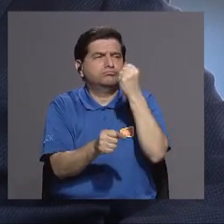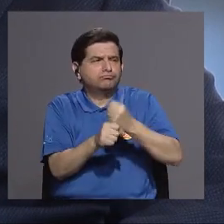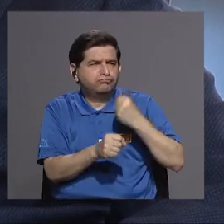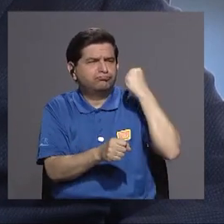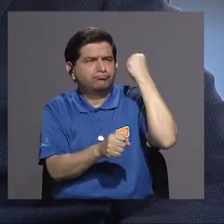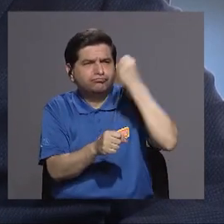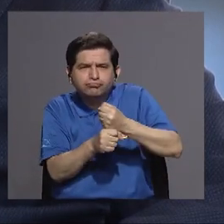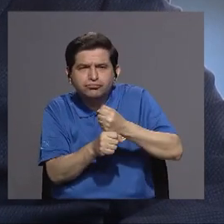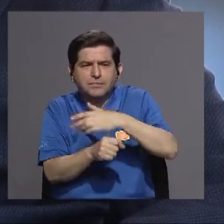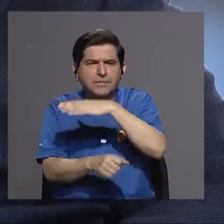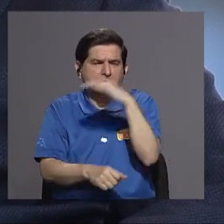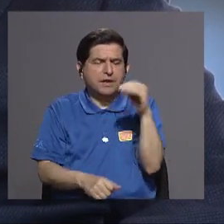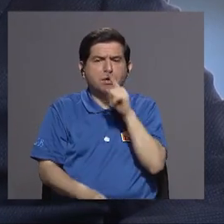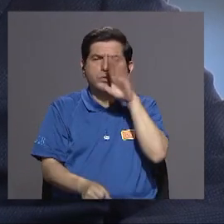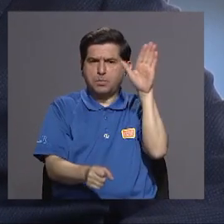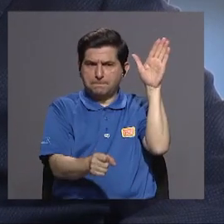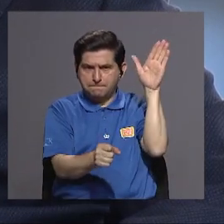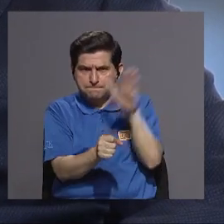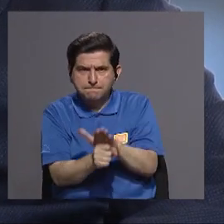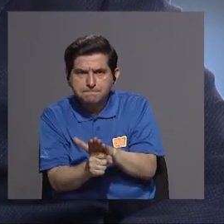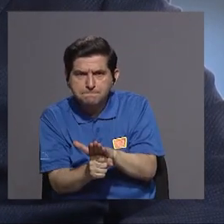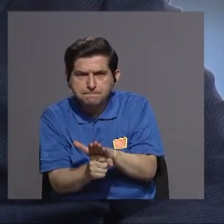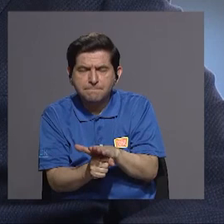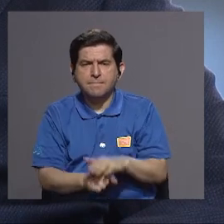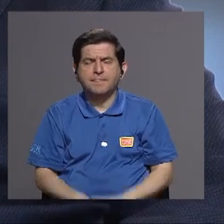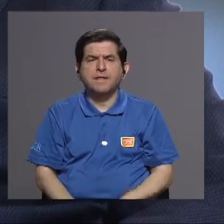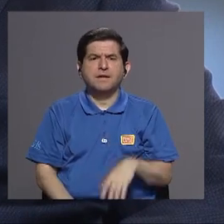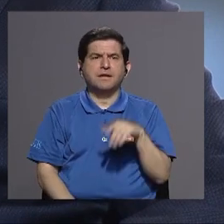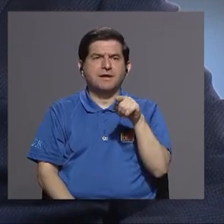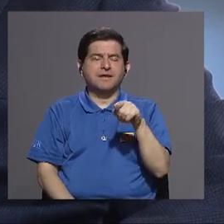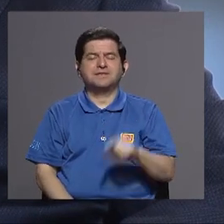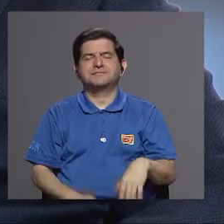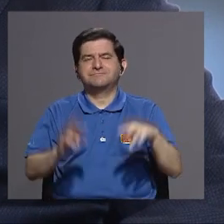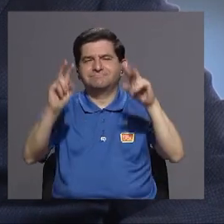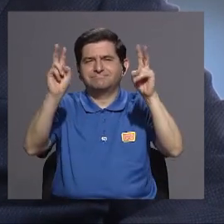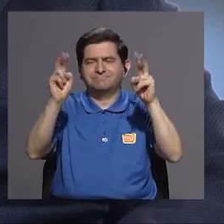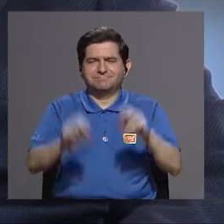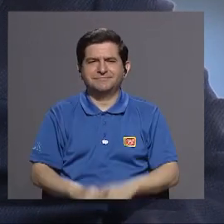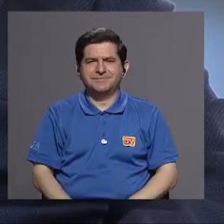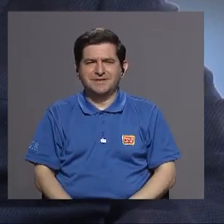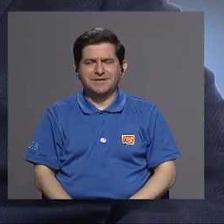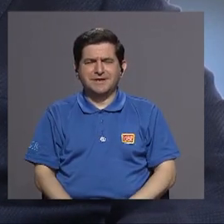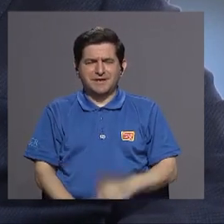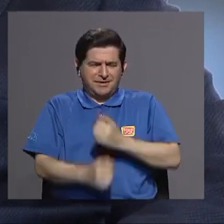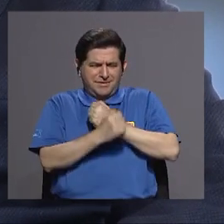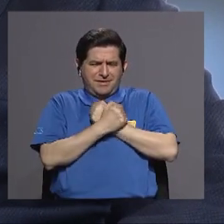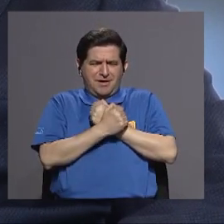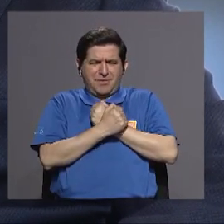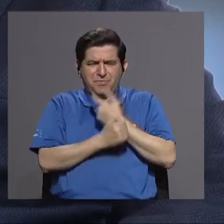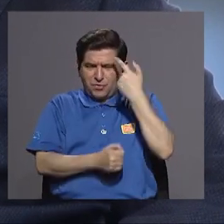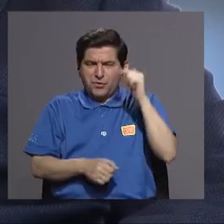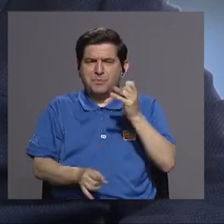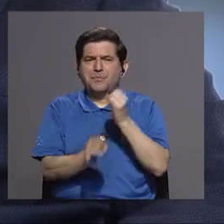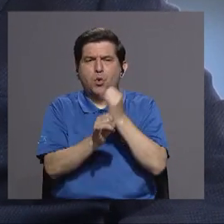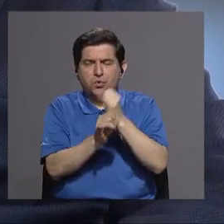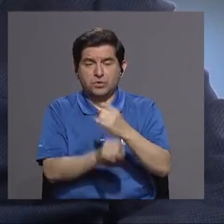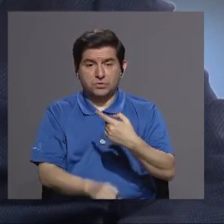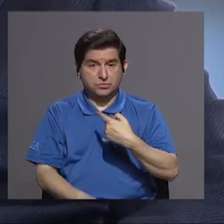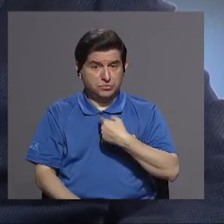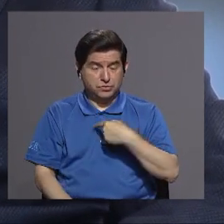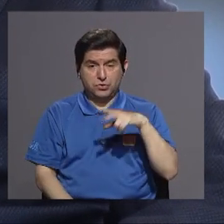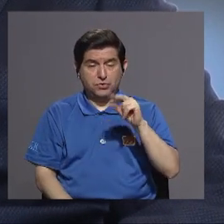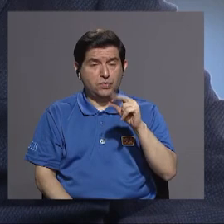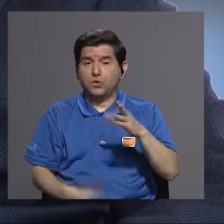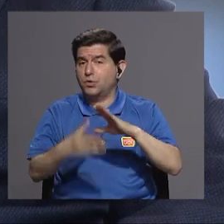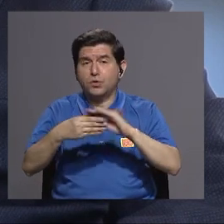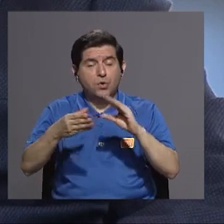esfuerzo y un compromiso una camiseta verdad y que realmente si yo no